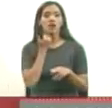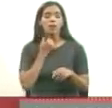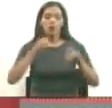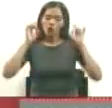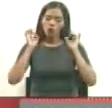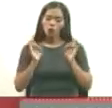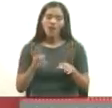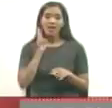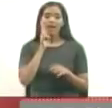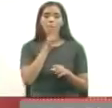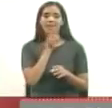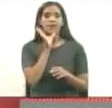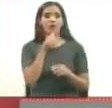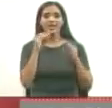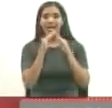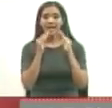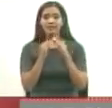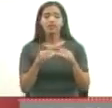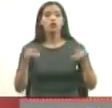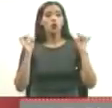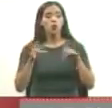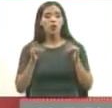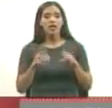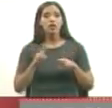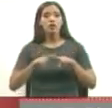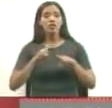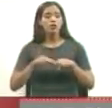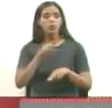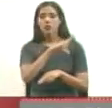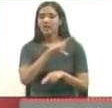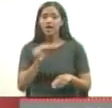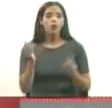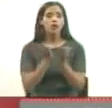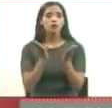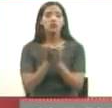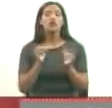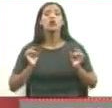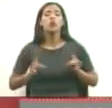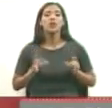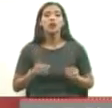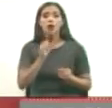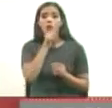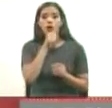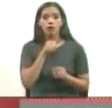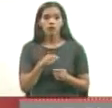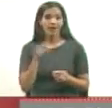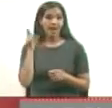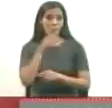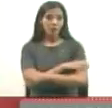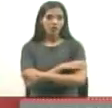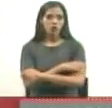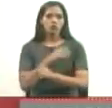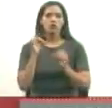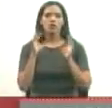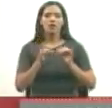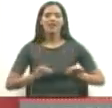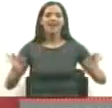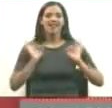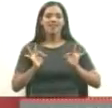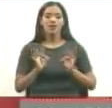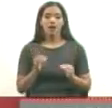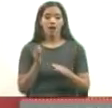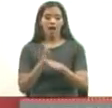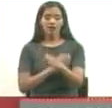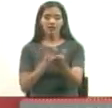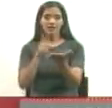madre que no tiene casa. Nos duelen los niños que no estudian. Nos duelen los abuelos. A ellos no les duele nadie. Antes que llegara Hugo Chávez,